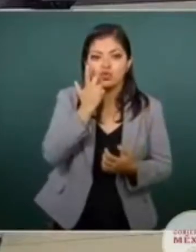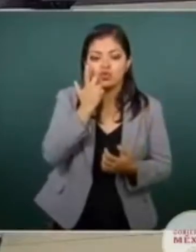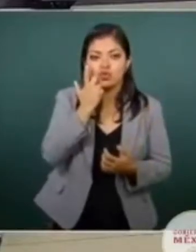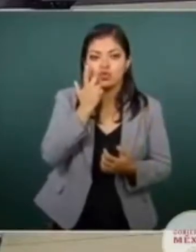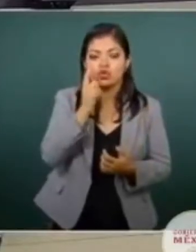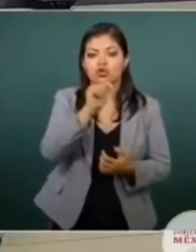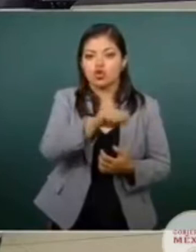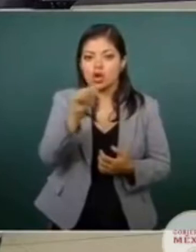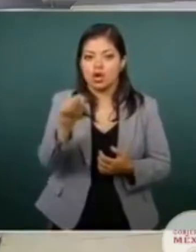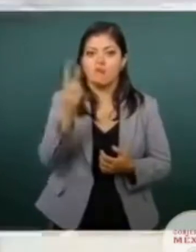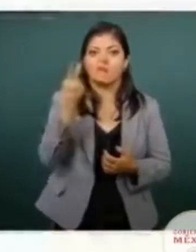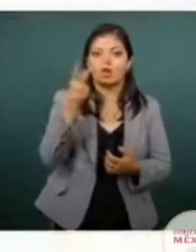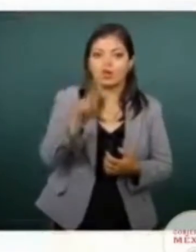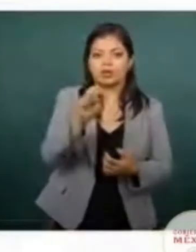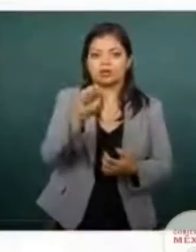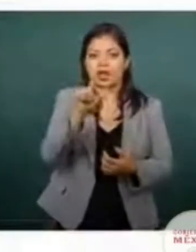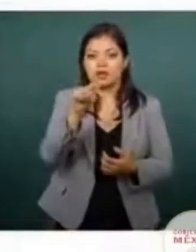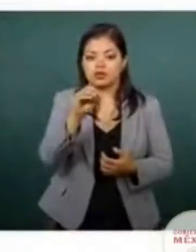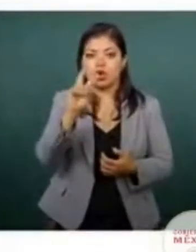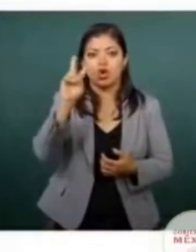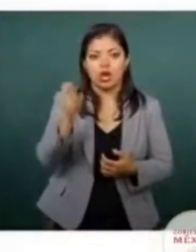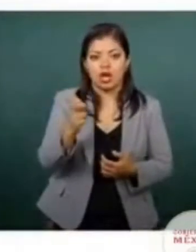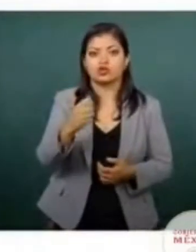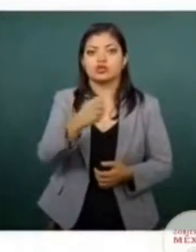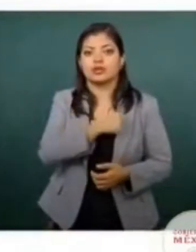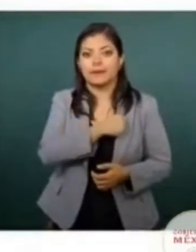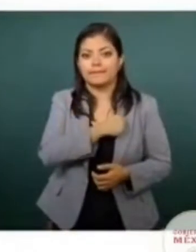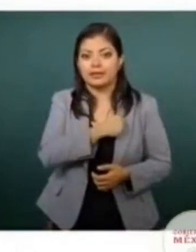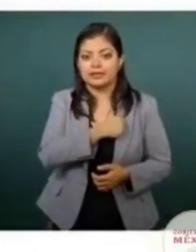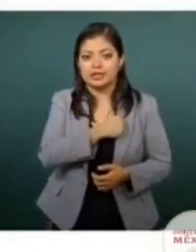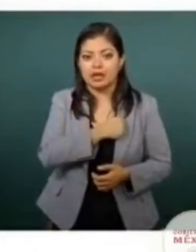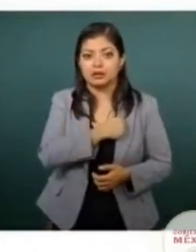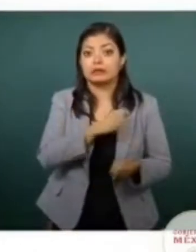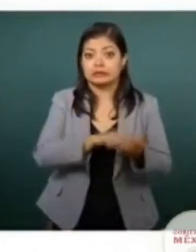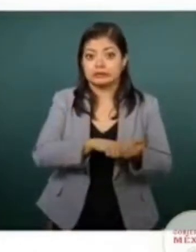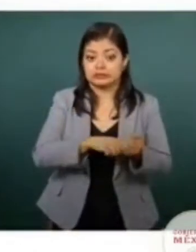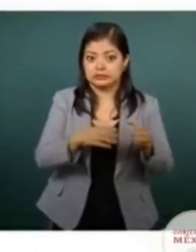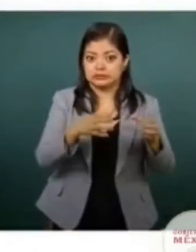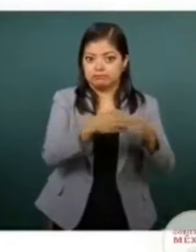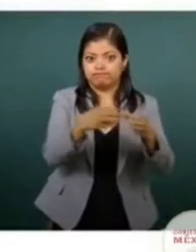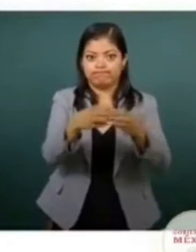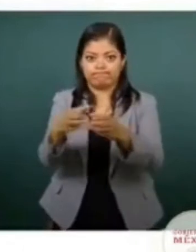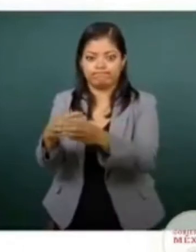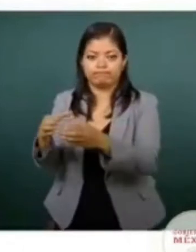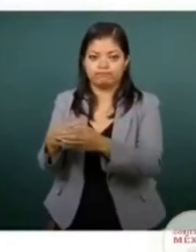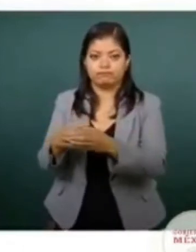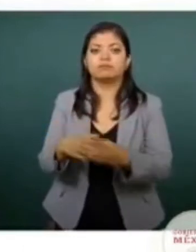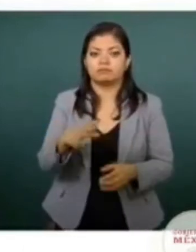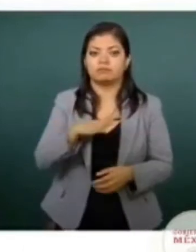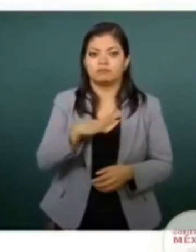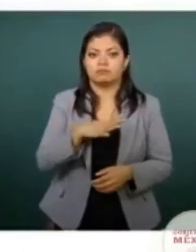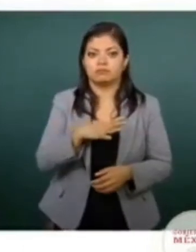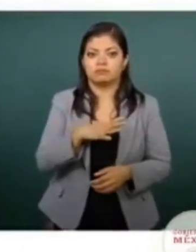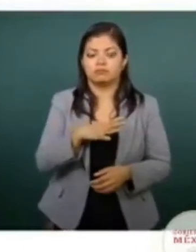Tonalá, Porto Vallarta, El Salto, Lagos de Moreno y Tepatitlán de Morelos, son donde se concentra también la parte